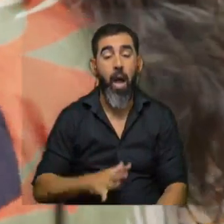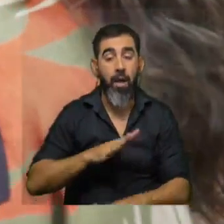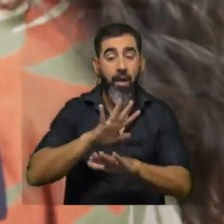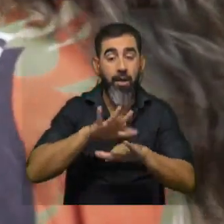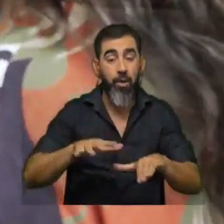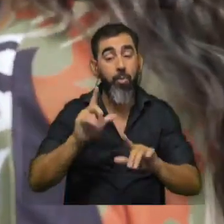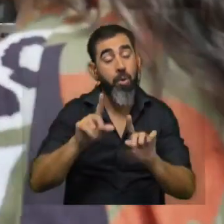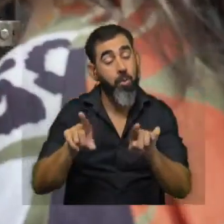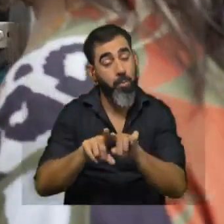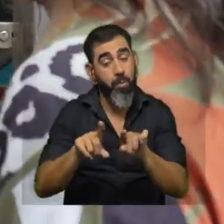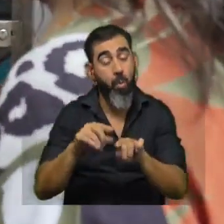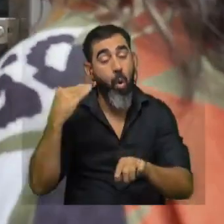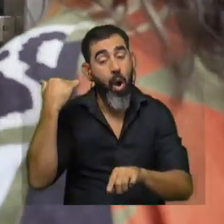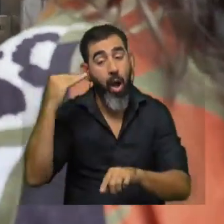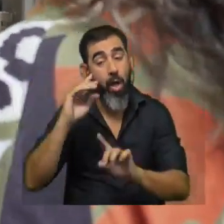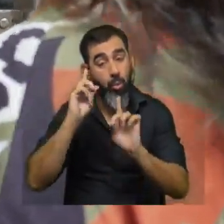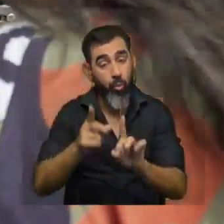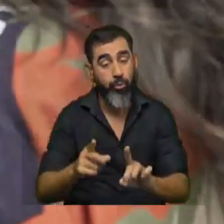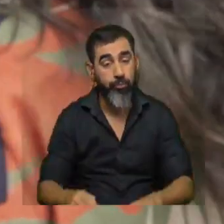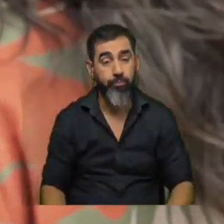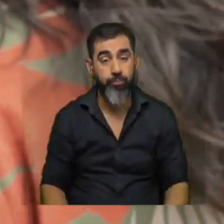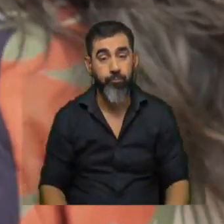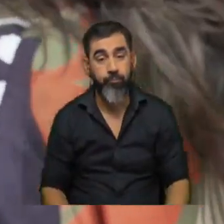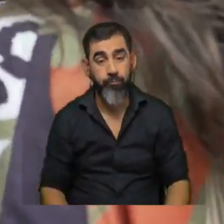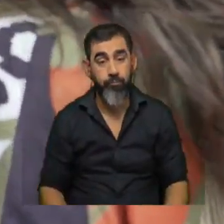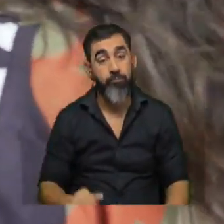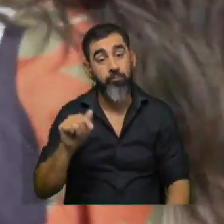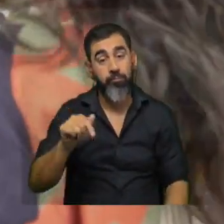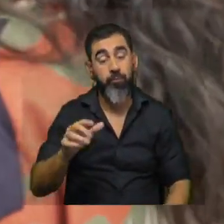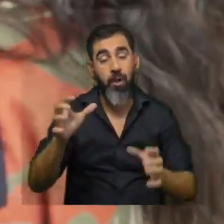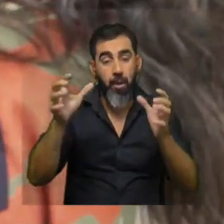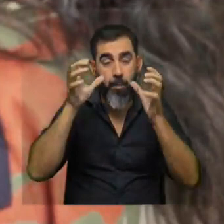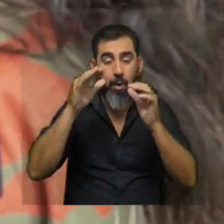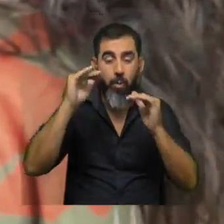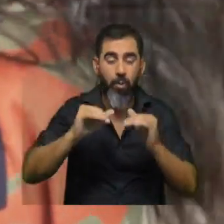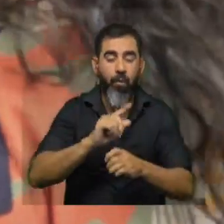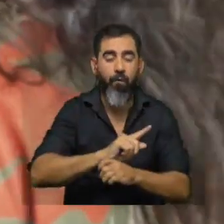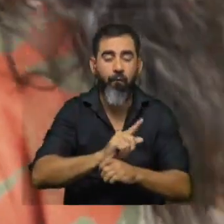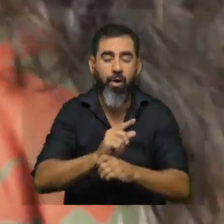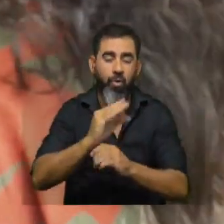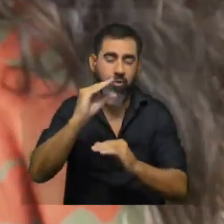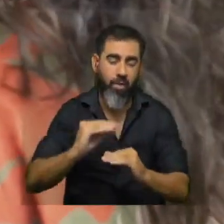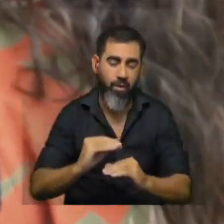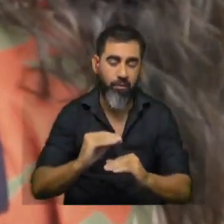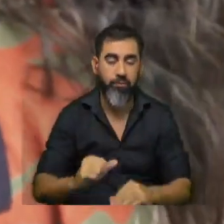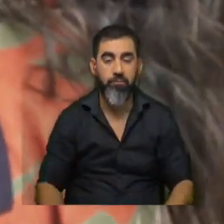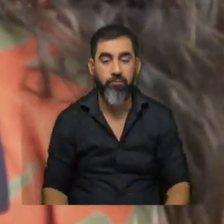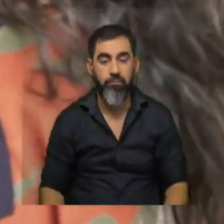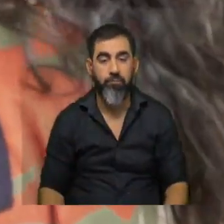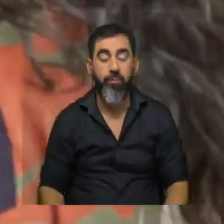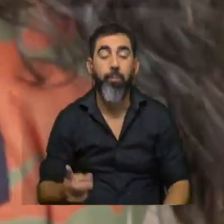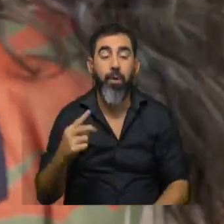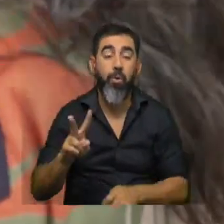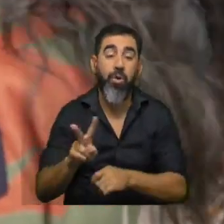mismas precauciones que para un auto de adulto claro igual acá el riesgo es mucho menor porque las velocidades son mucho menores ¿no? que es otro tema de seguridad en el